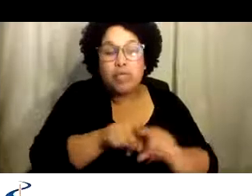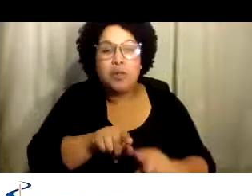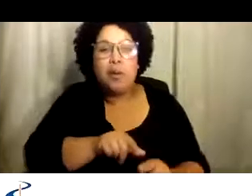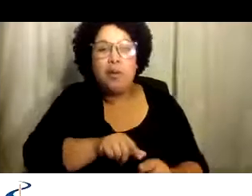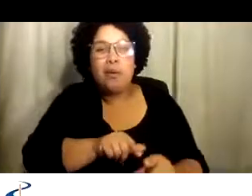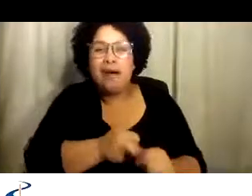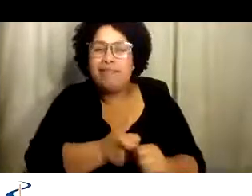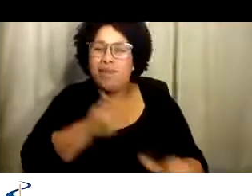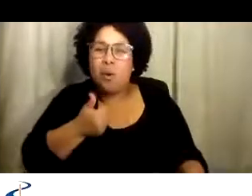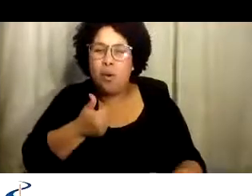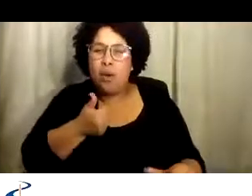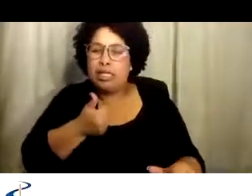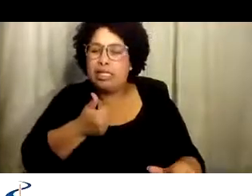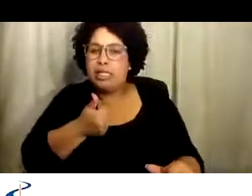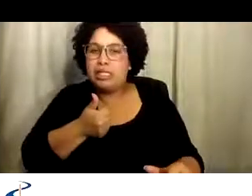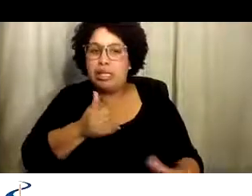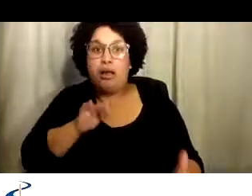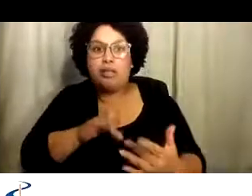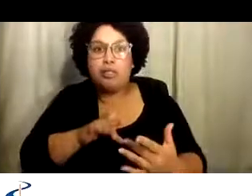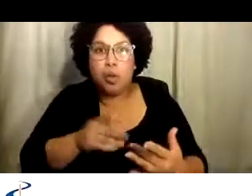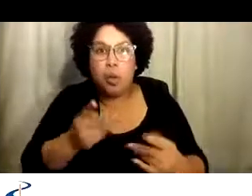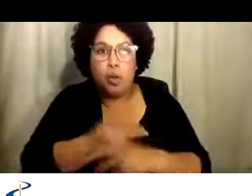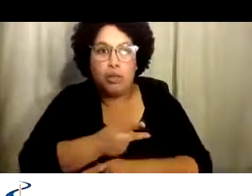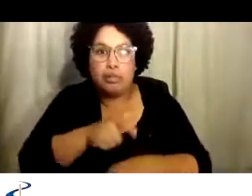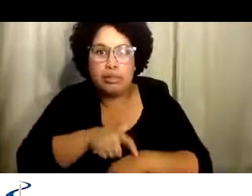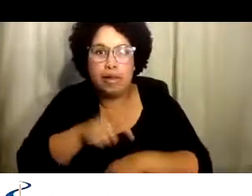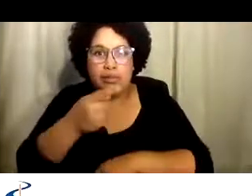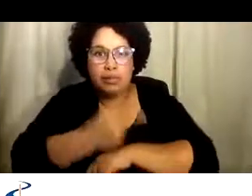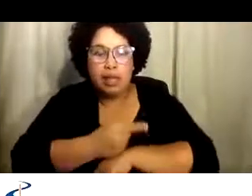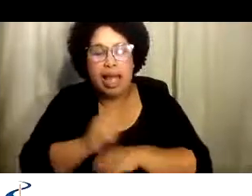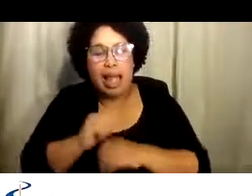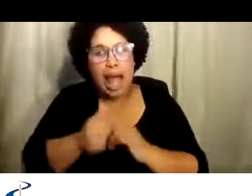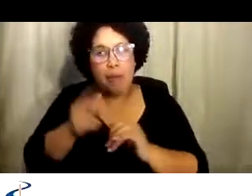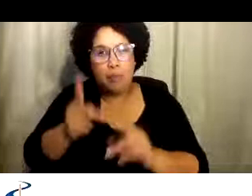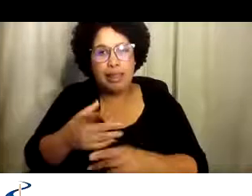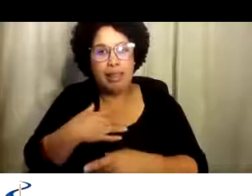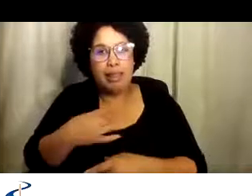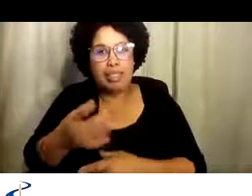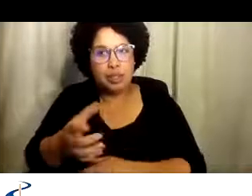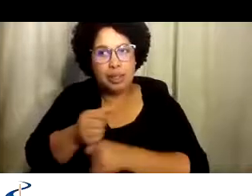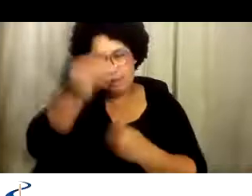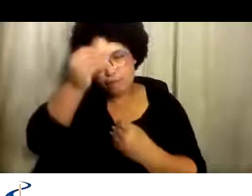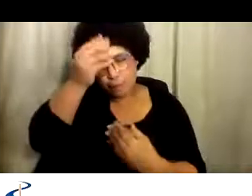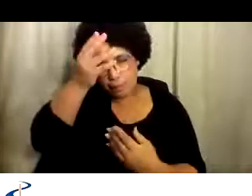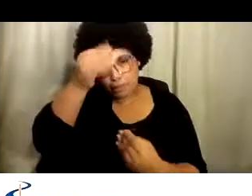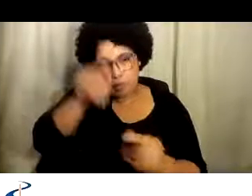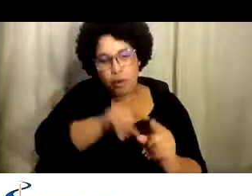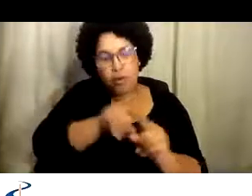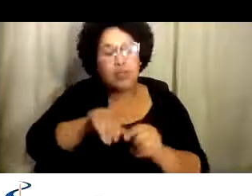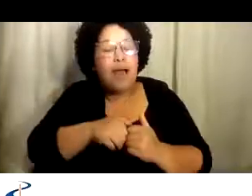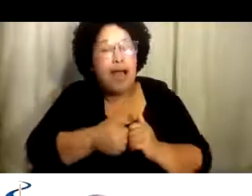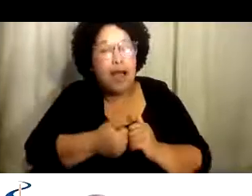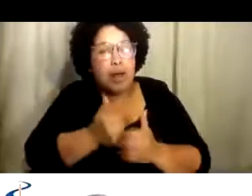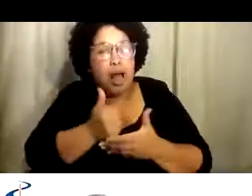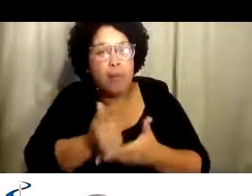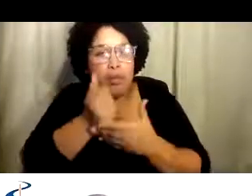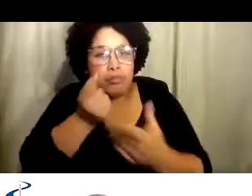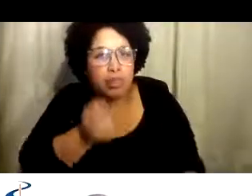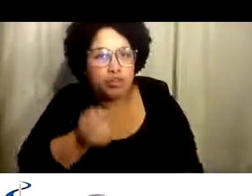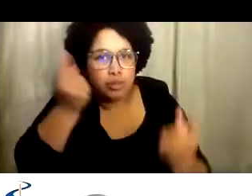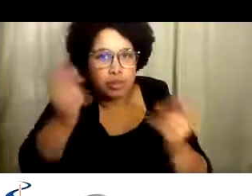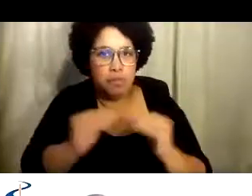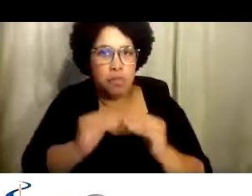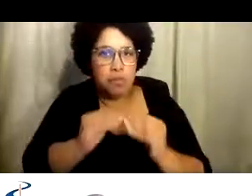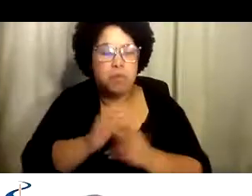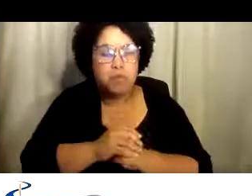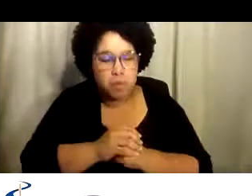mejor horadilla para abordarles y también evitar la peor horadilla para ellos. La manera como ellos procesan la